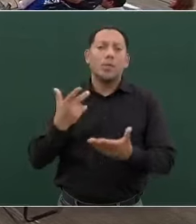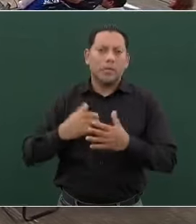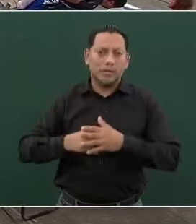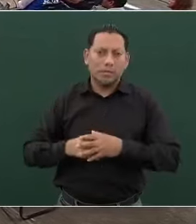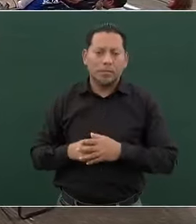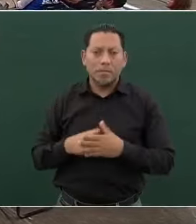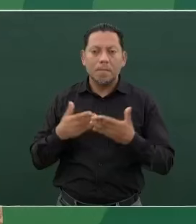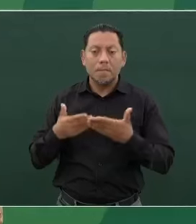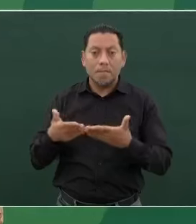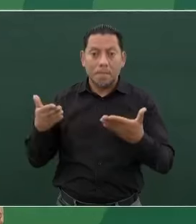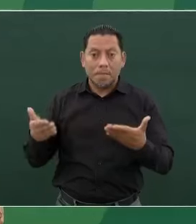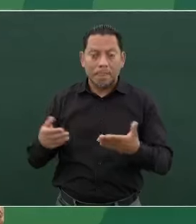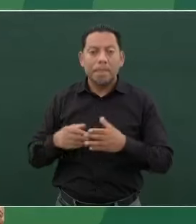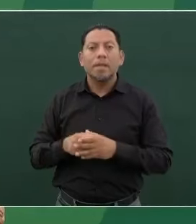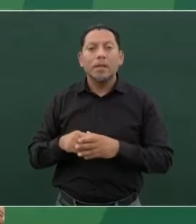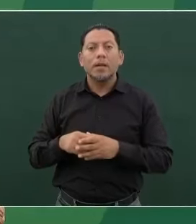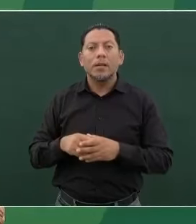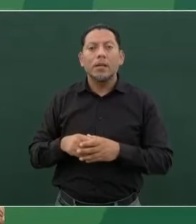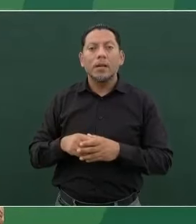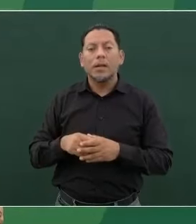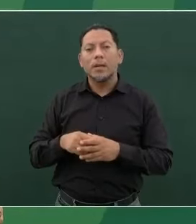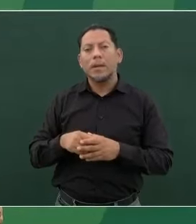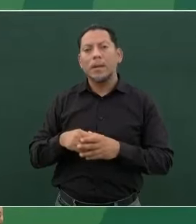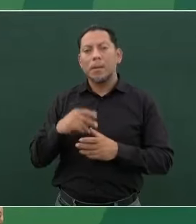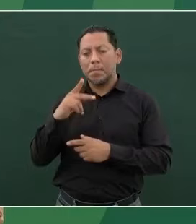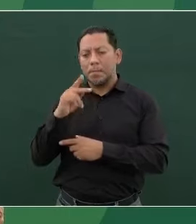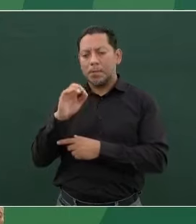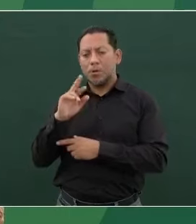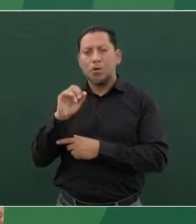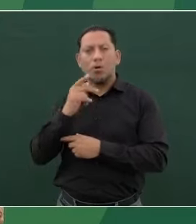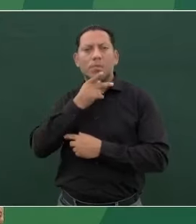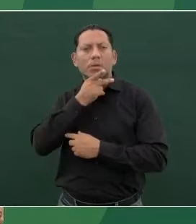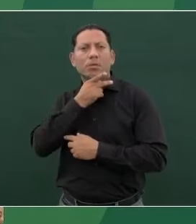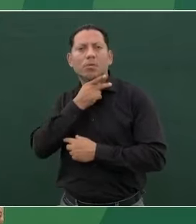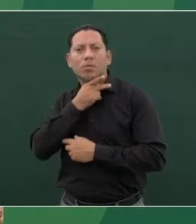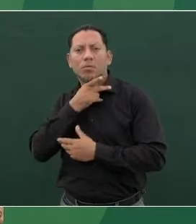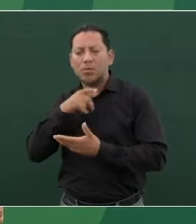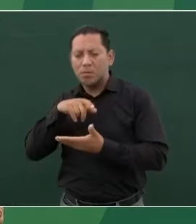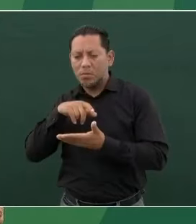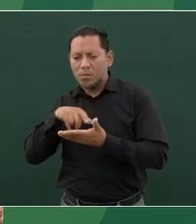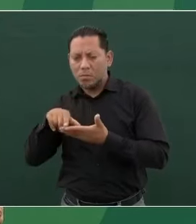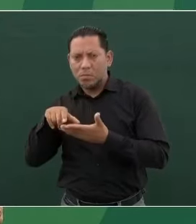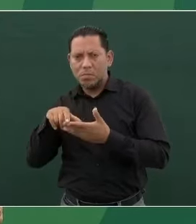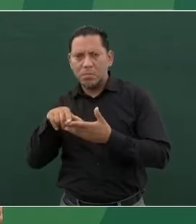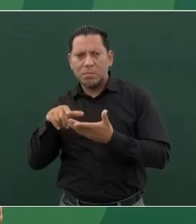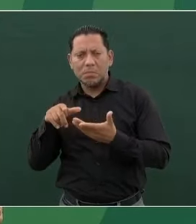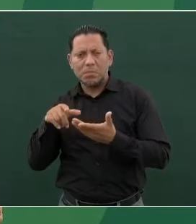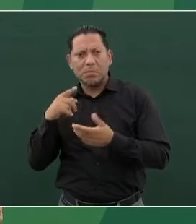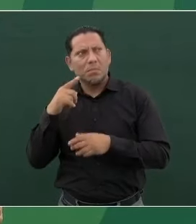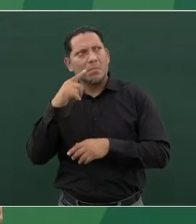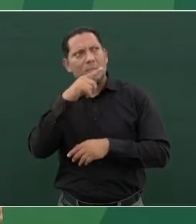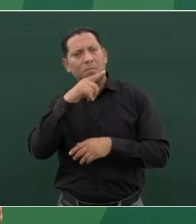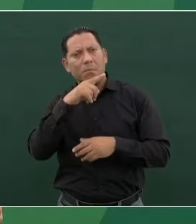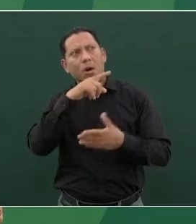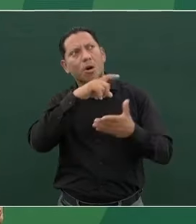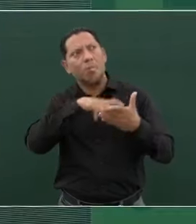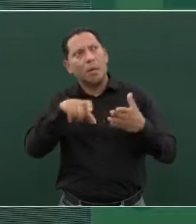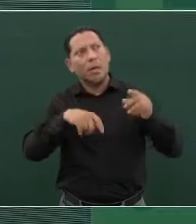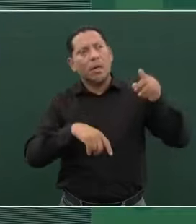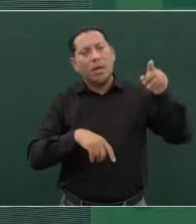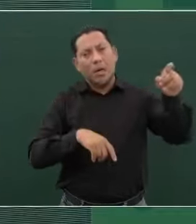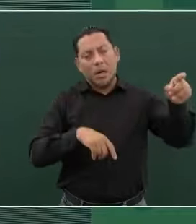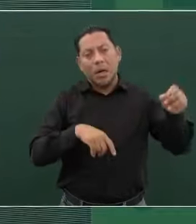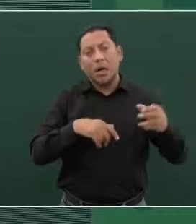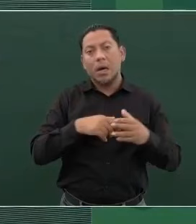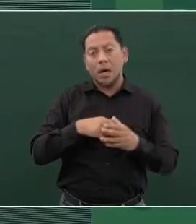petróleo crudo, materia prima para comprar las gasolinas en el extranjero y